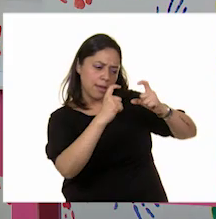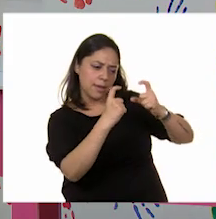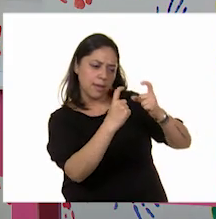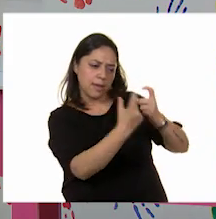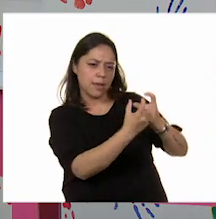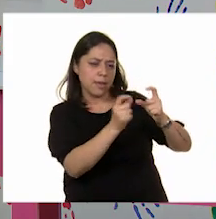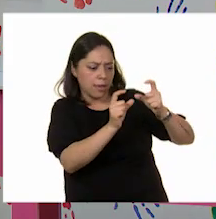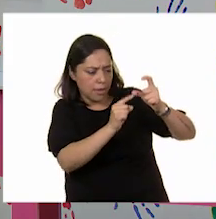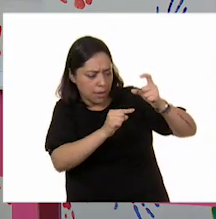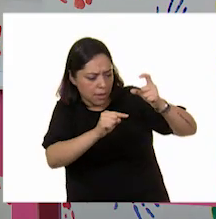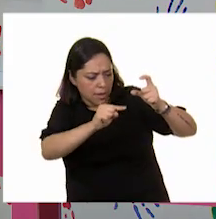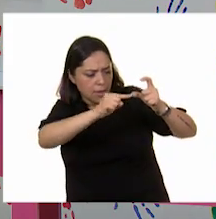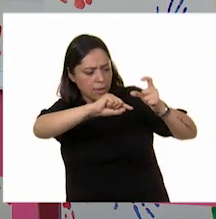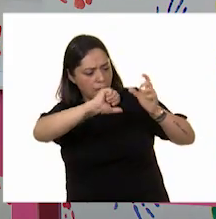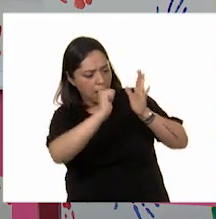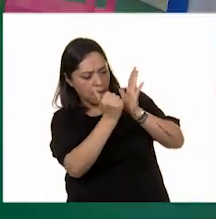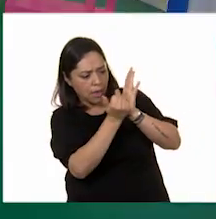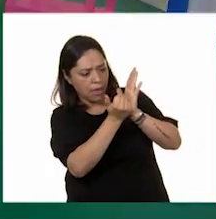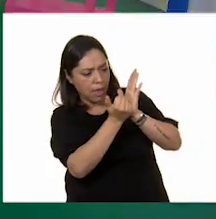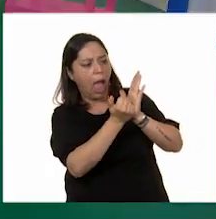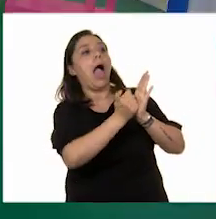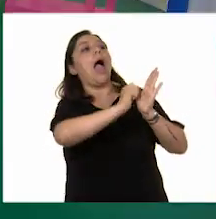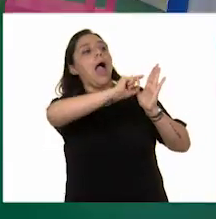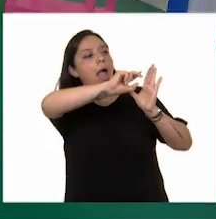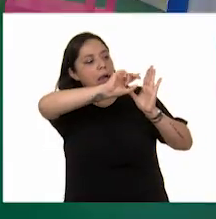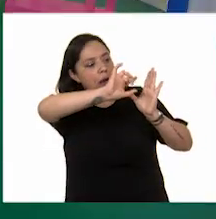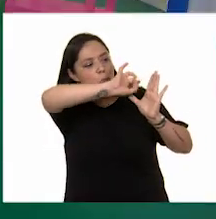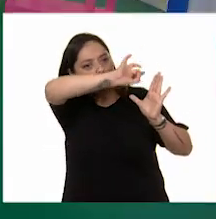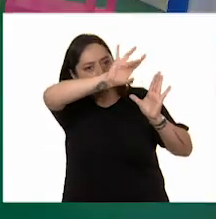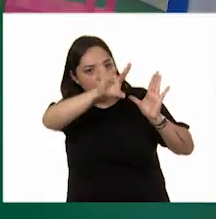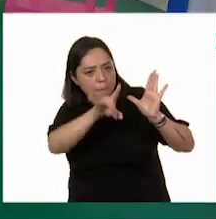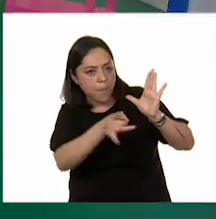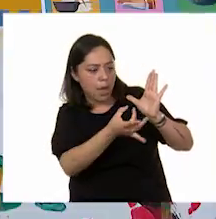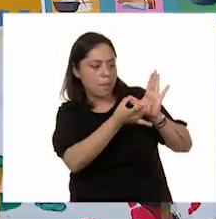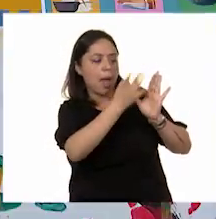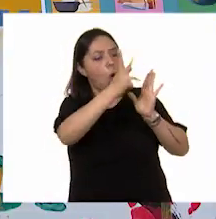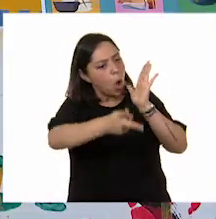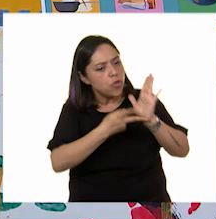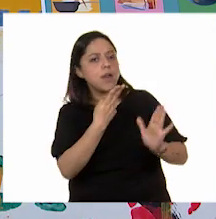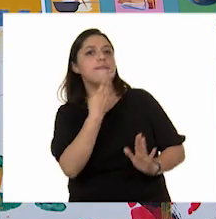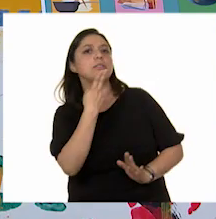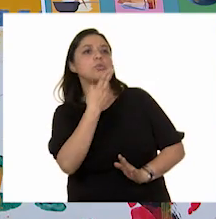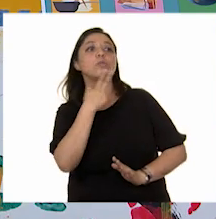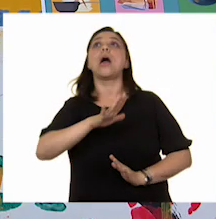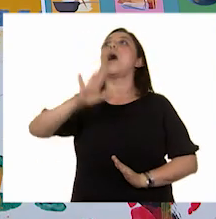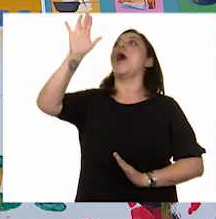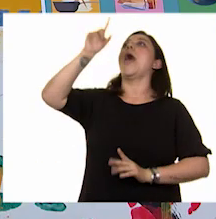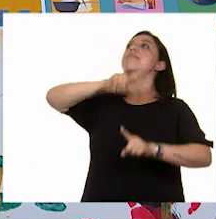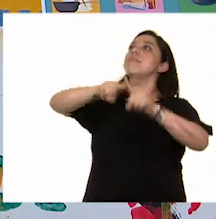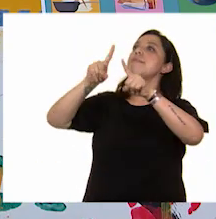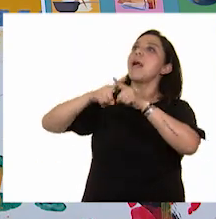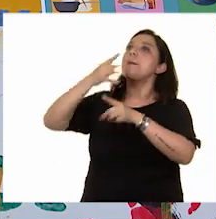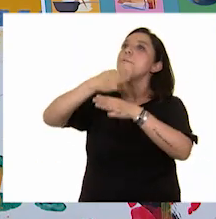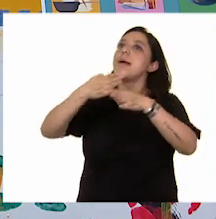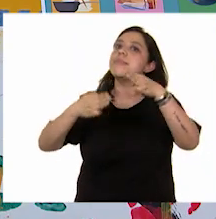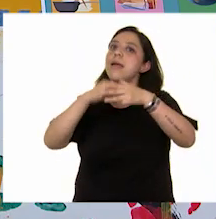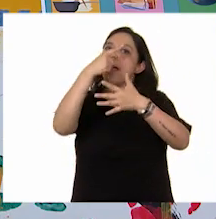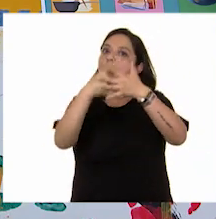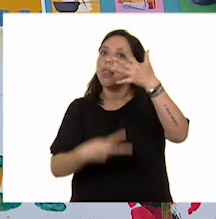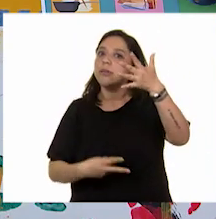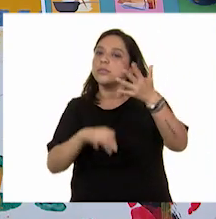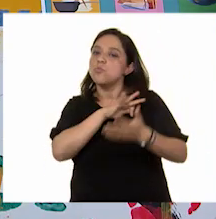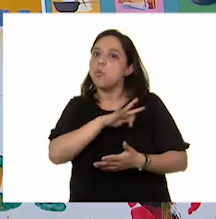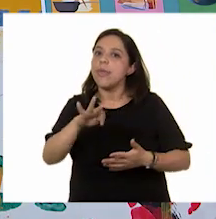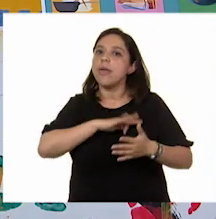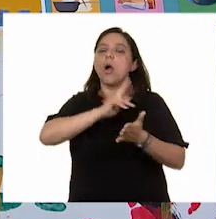tener y me pueden reciclar. Si me llegas y... ¡Ay! Son los materiales reciclables. ¿Sí? Sí,